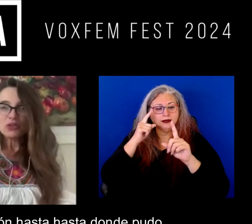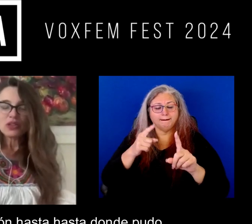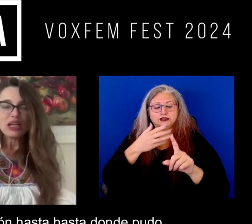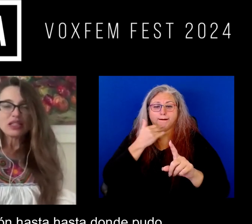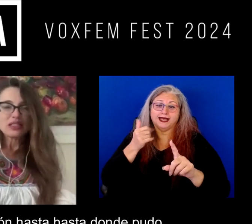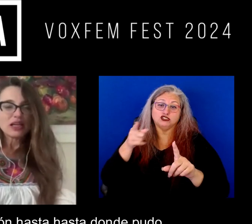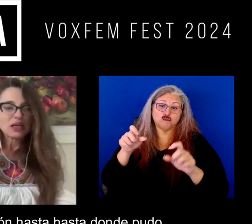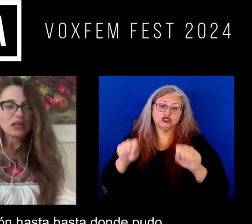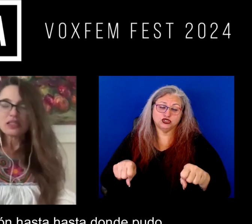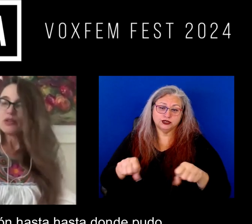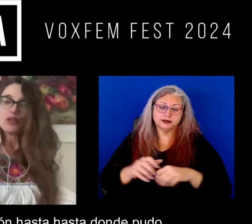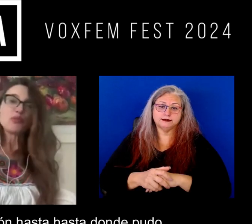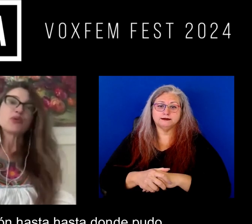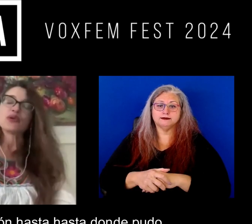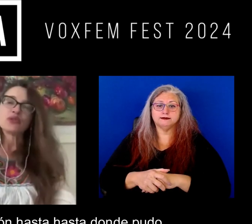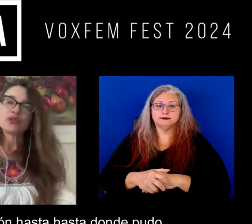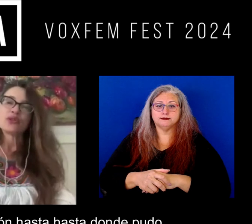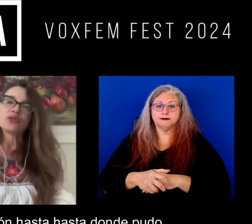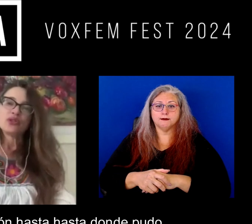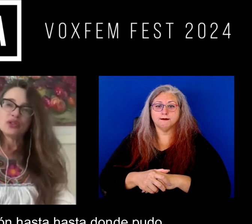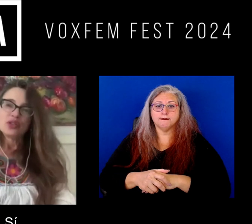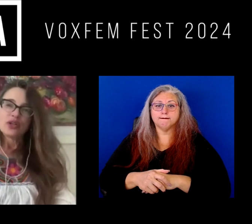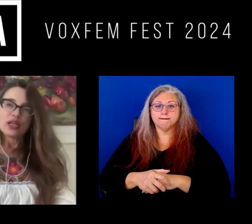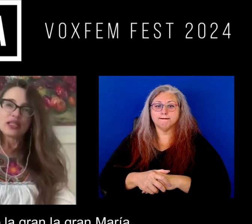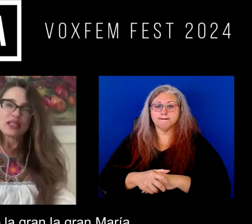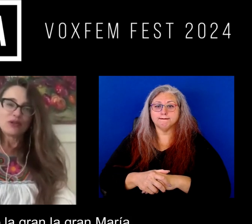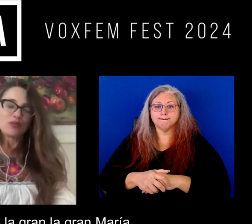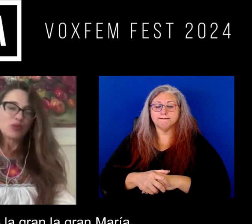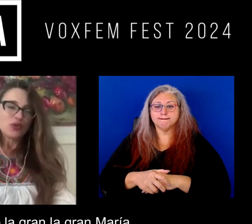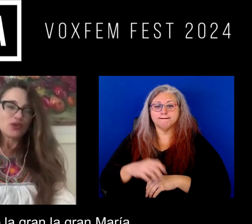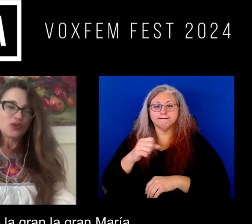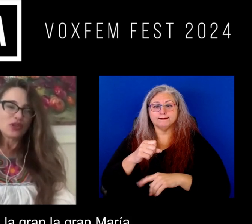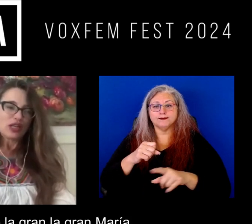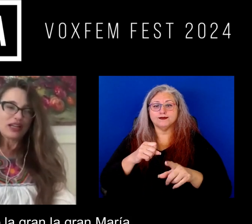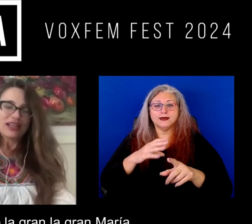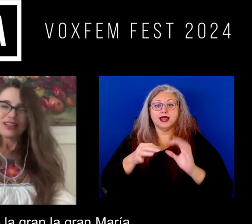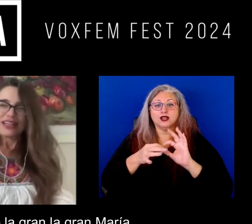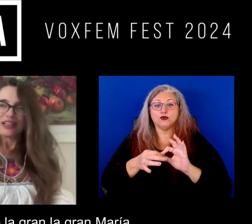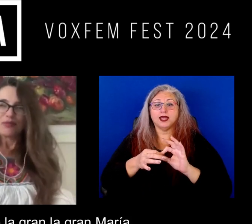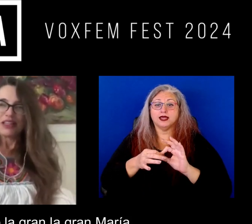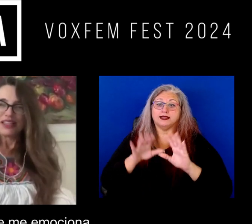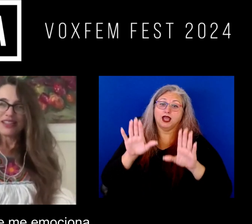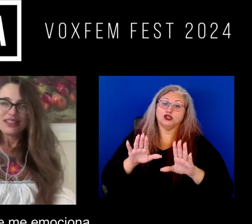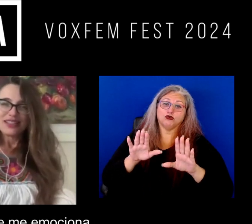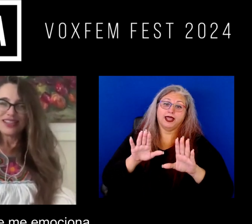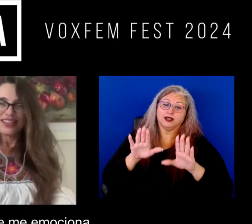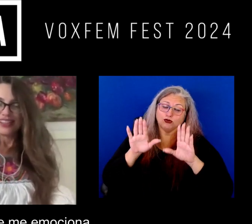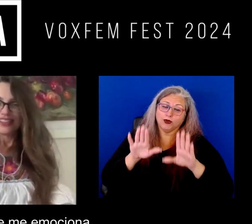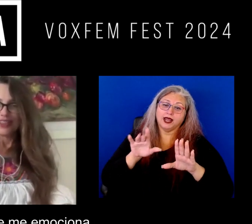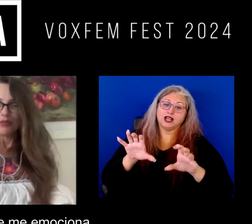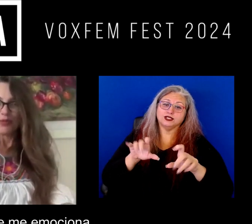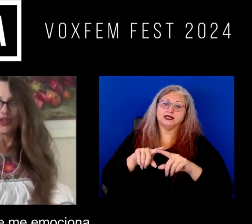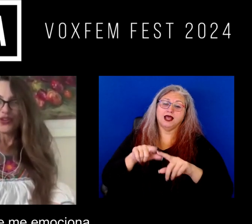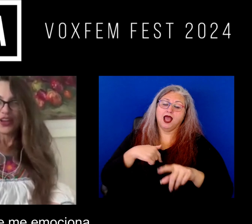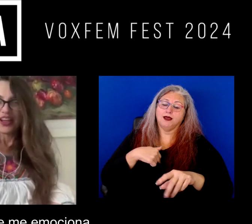misión hasta hasta donde pudo hasta donde pudo la gran la gran María así que